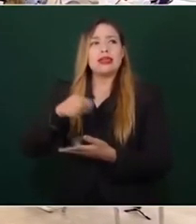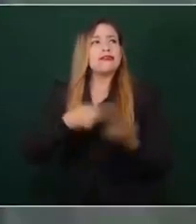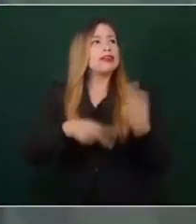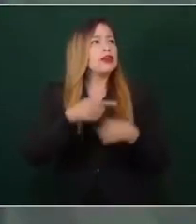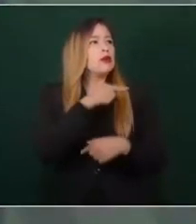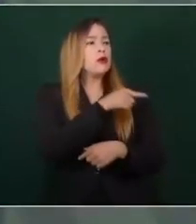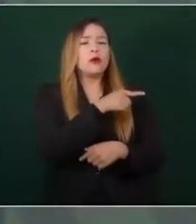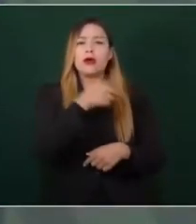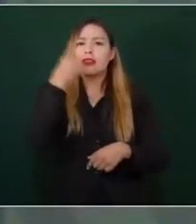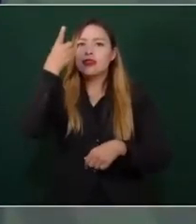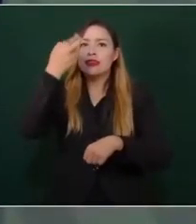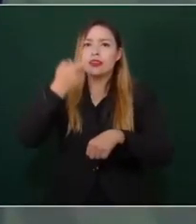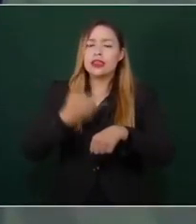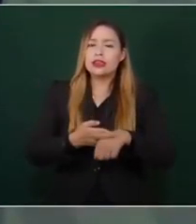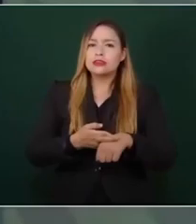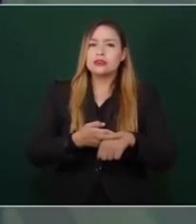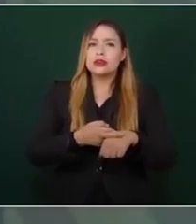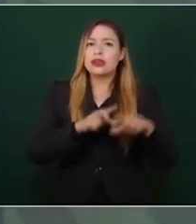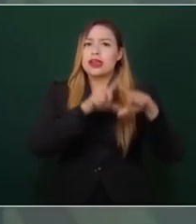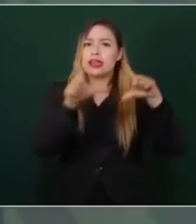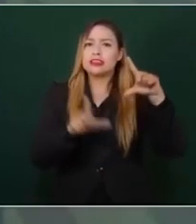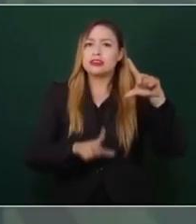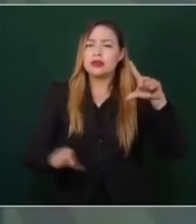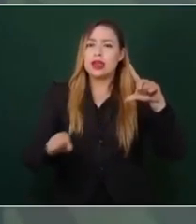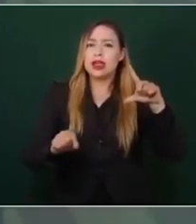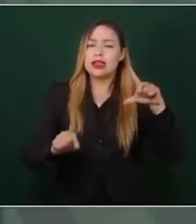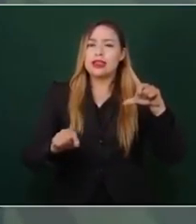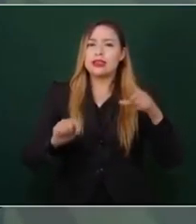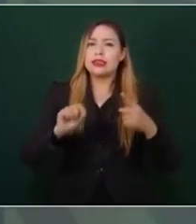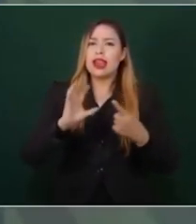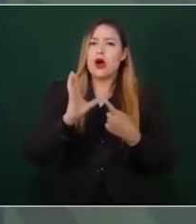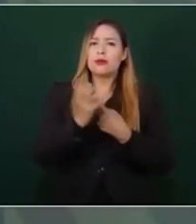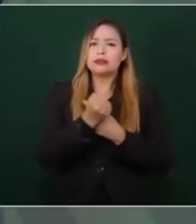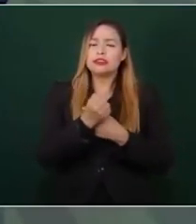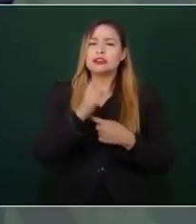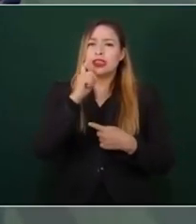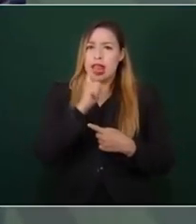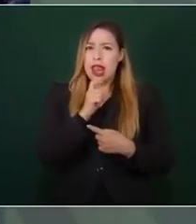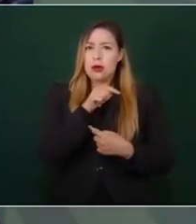Comisión del Agua, Germán Martínez.